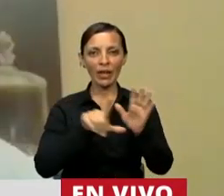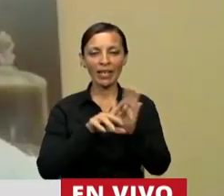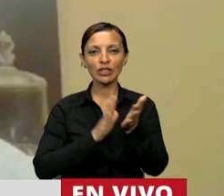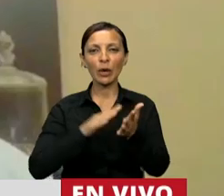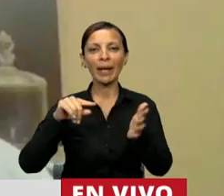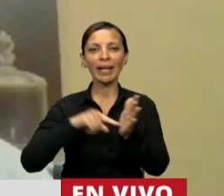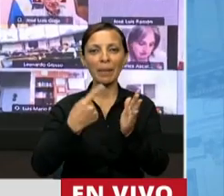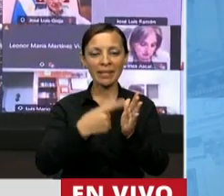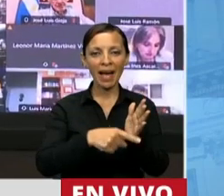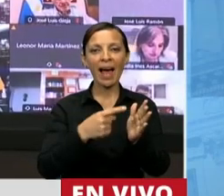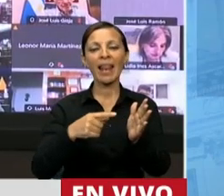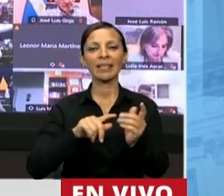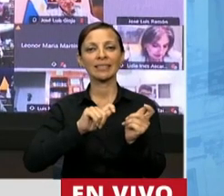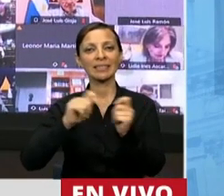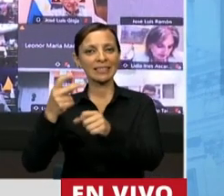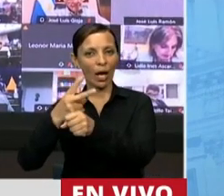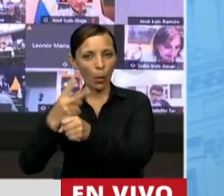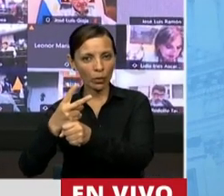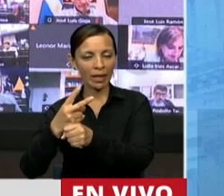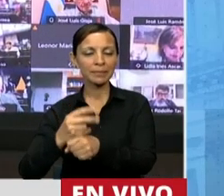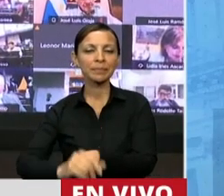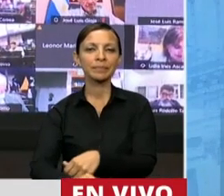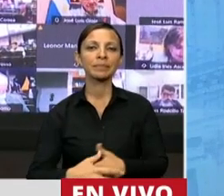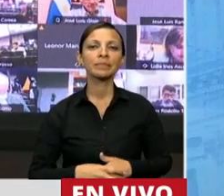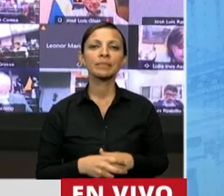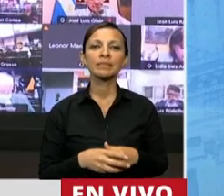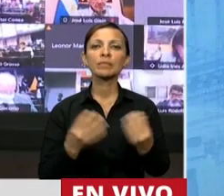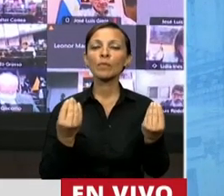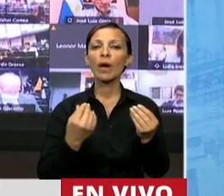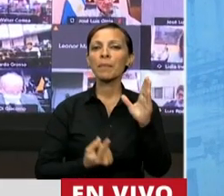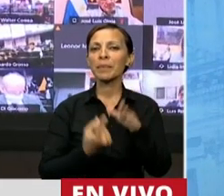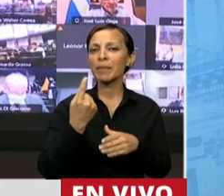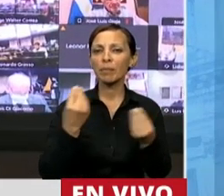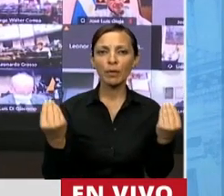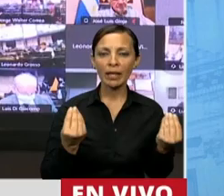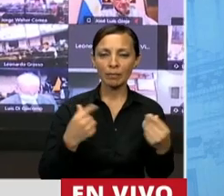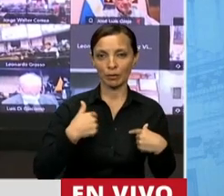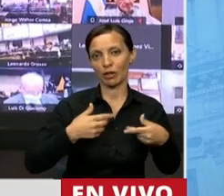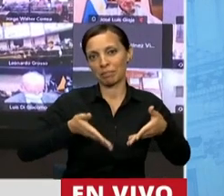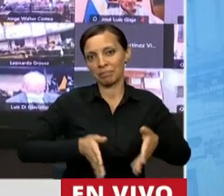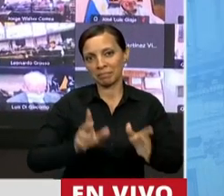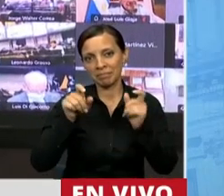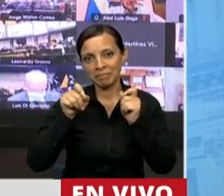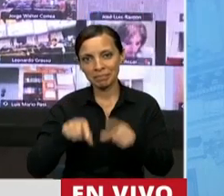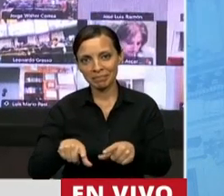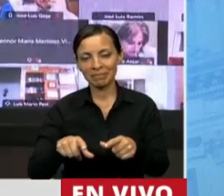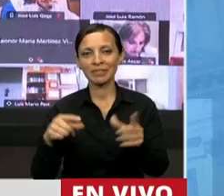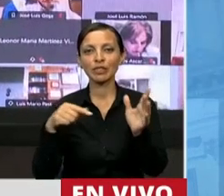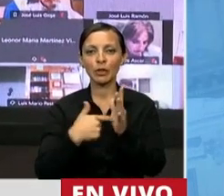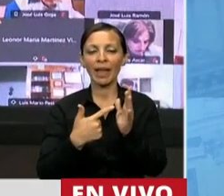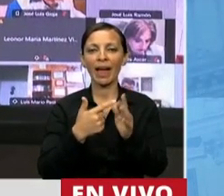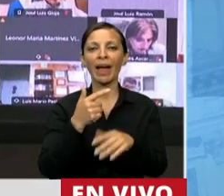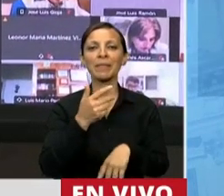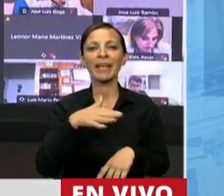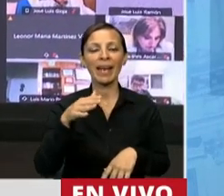capitales alternas en la República Argentina. En primera instancia porque soy orunda nativa de la ciudad de General